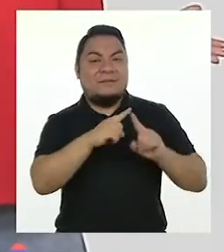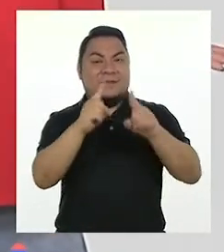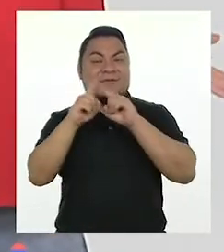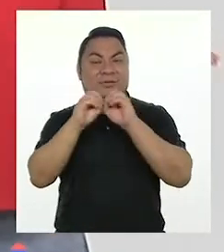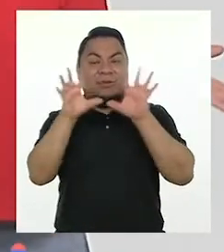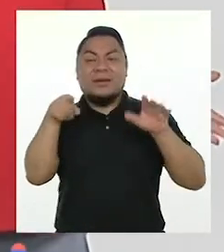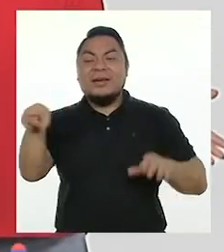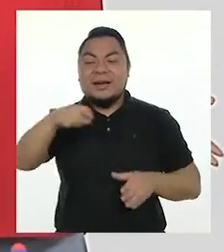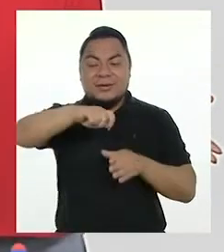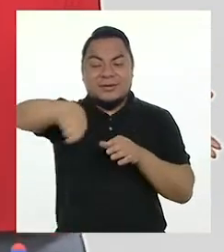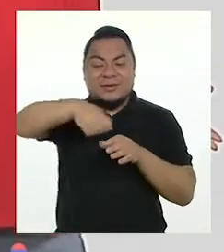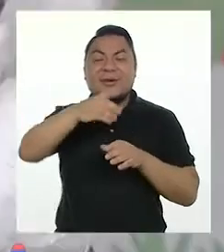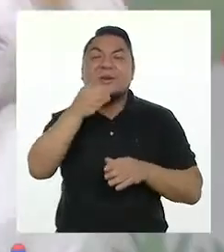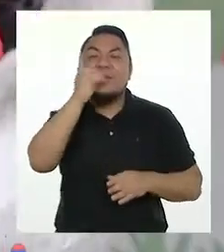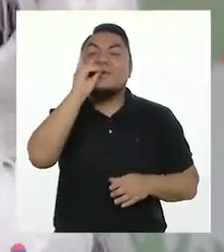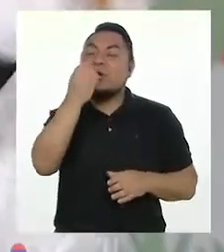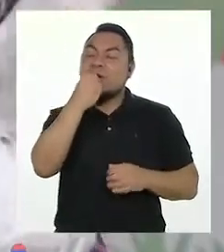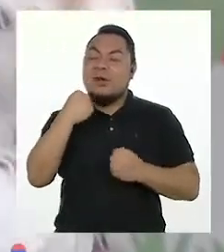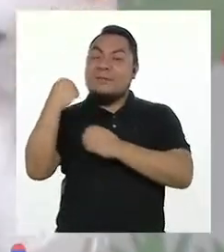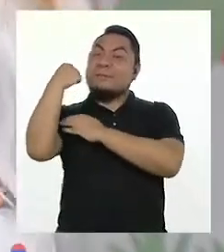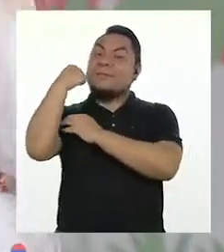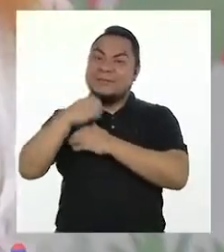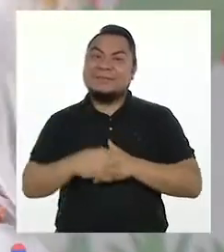a preparar un desayuno nutritivo.